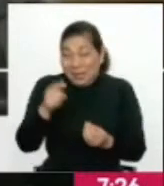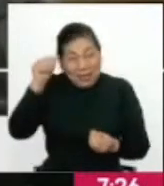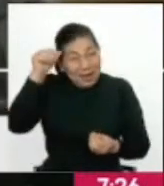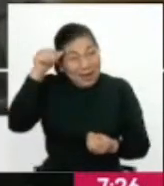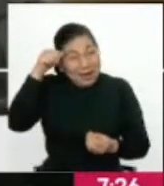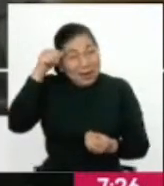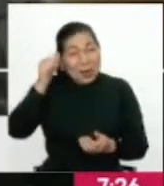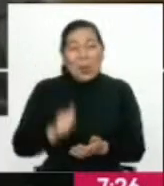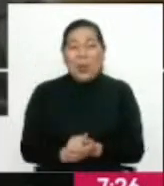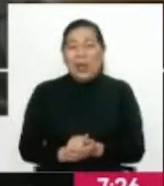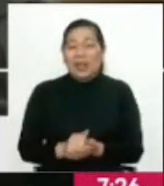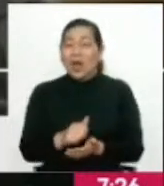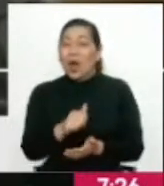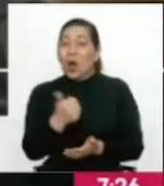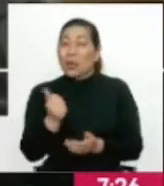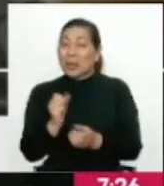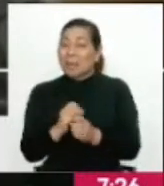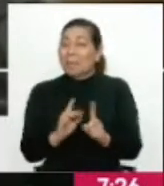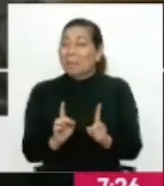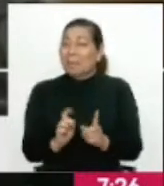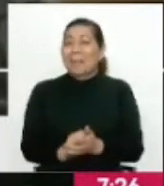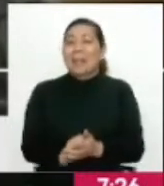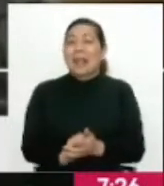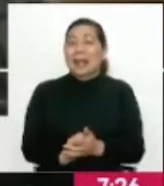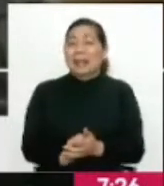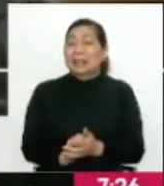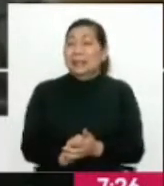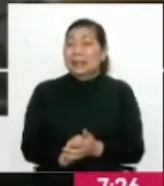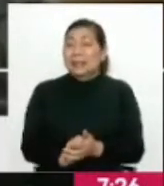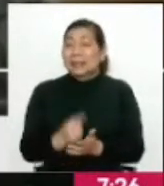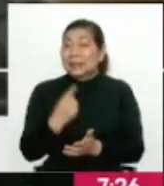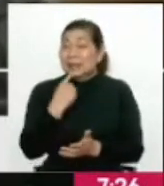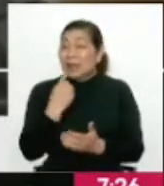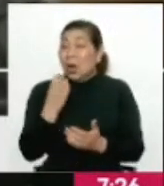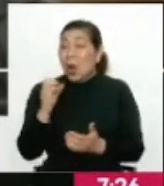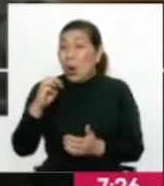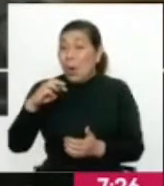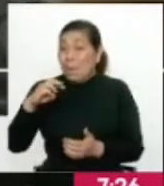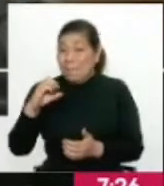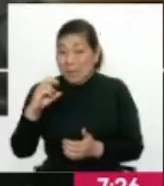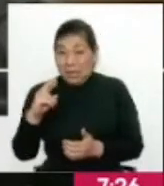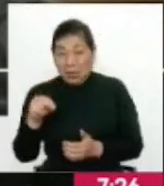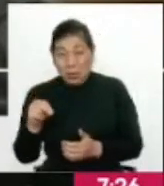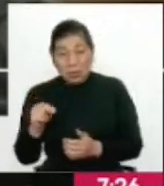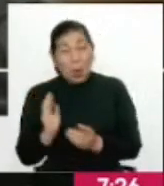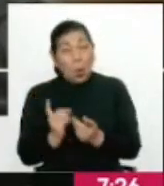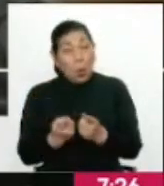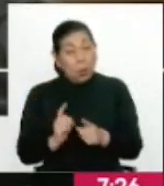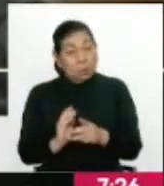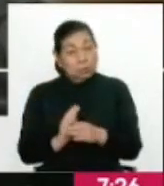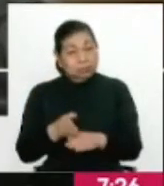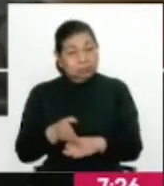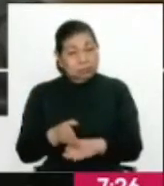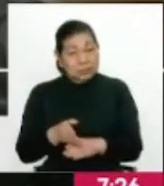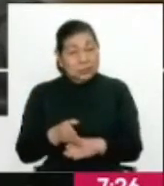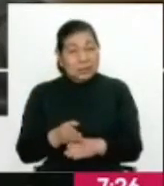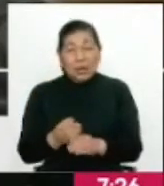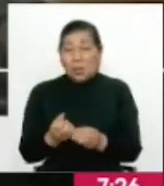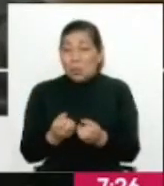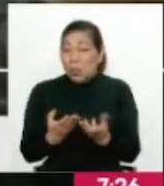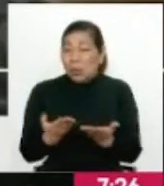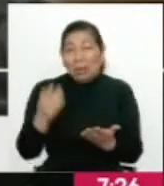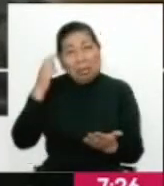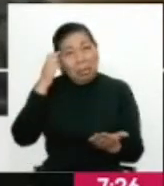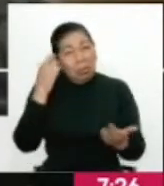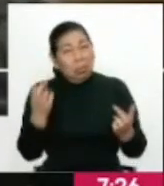recordaba otras pandemias, pero me refiero a que Omicron efectivamente llega cuando había todavía mucha